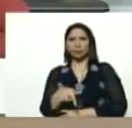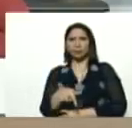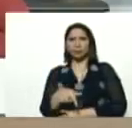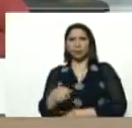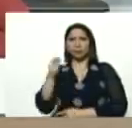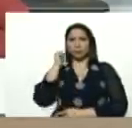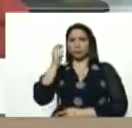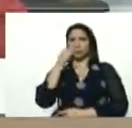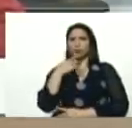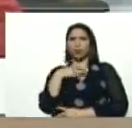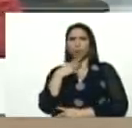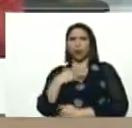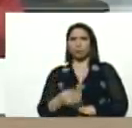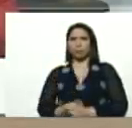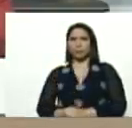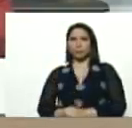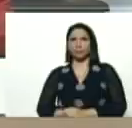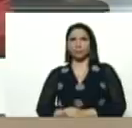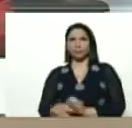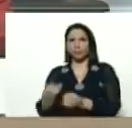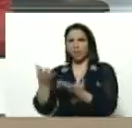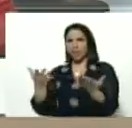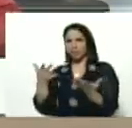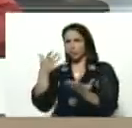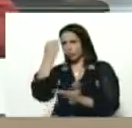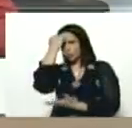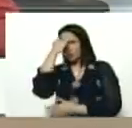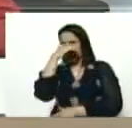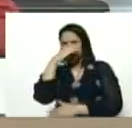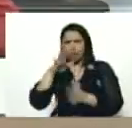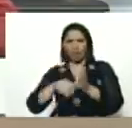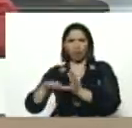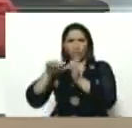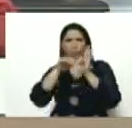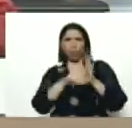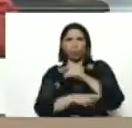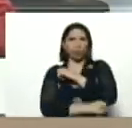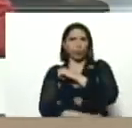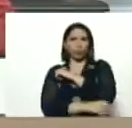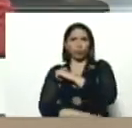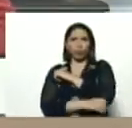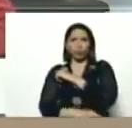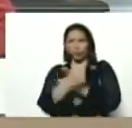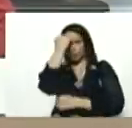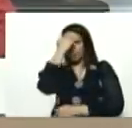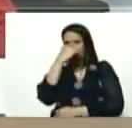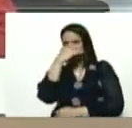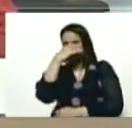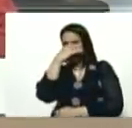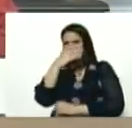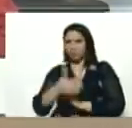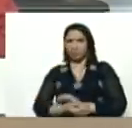sacarle la tarjeta roja, a estos bandidos, ladrones, corruptos, criminales, mercenarios,